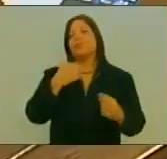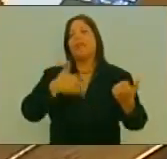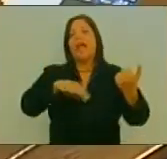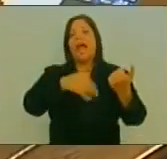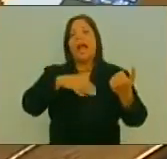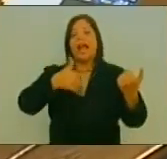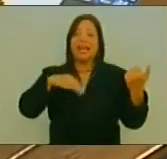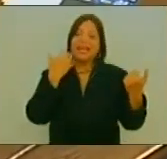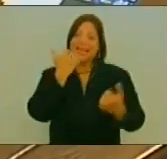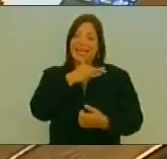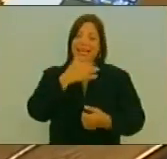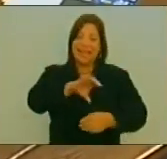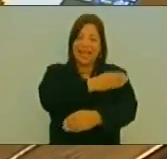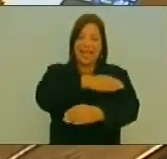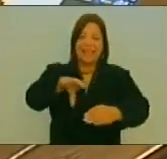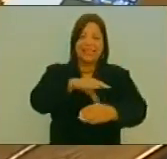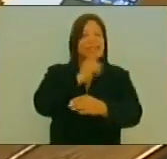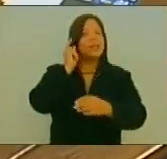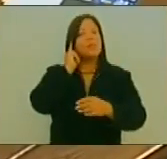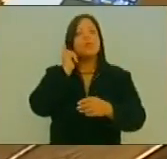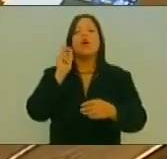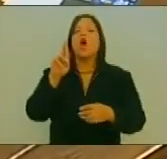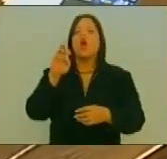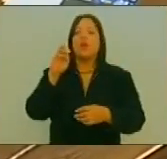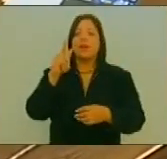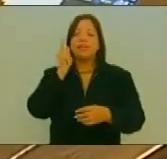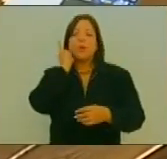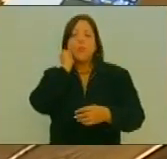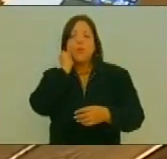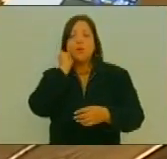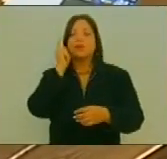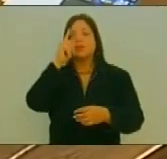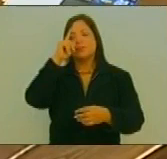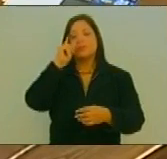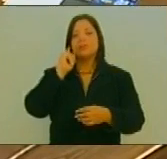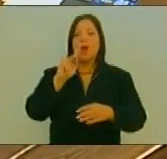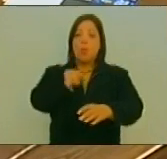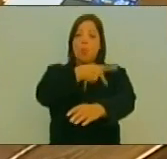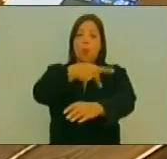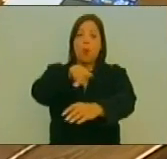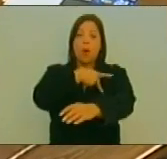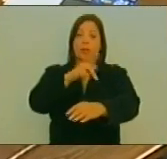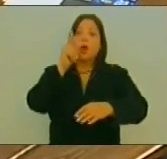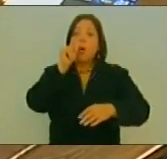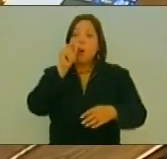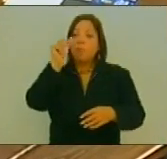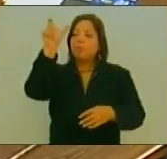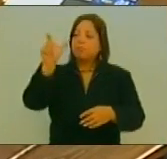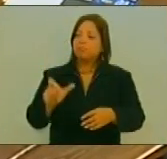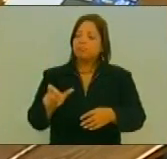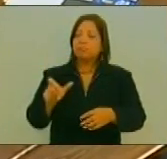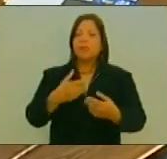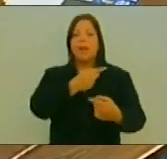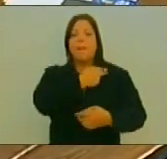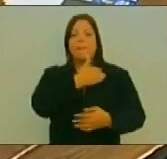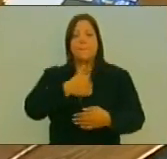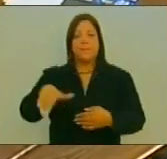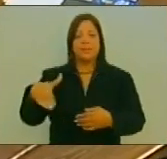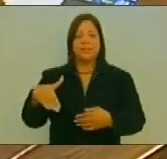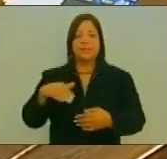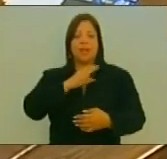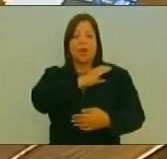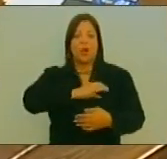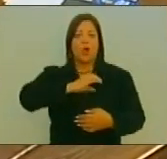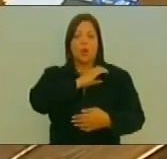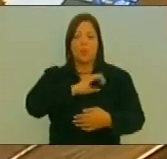Cantante Y Constituyente Rodbexa Poleo Al Poeta Constituyente Y Presidente De La